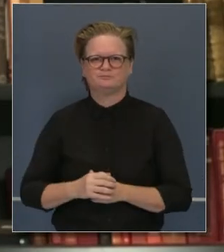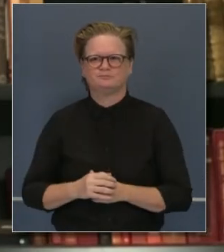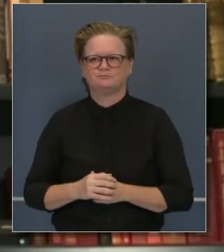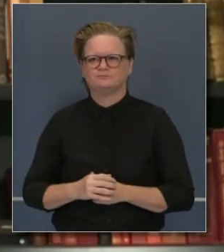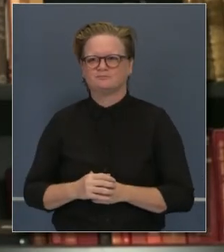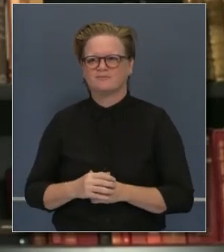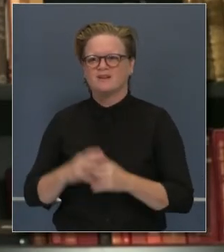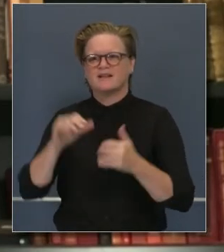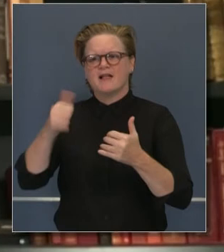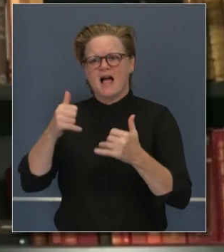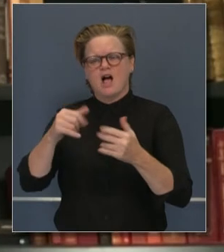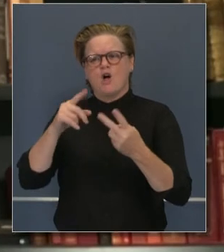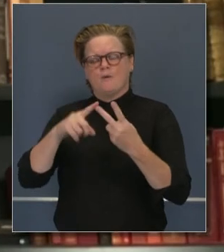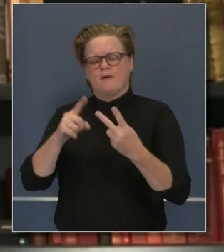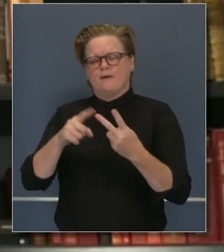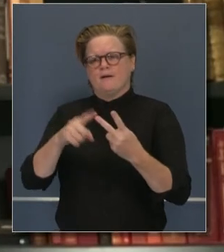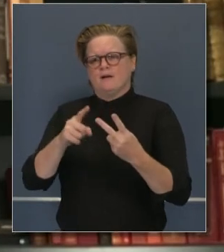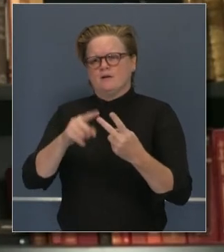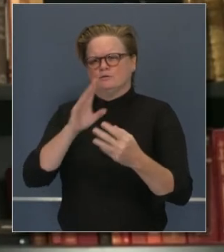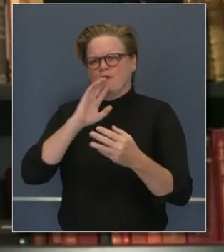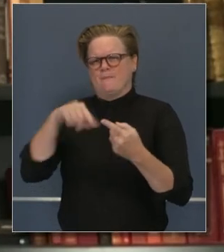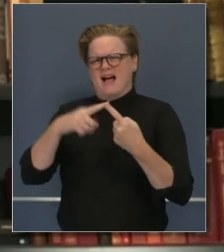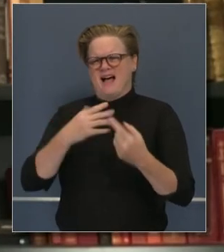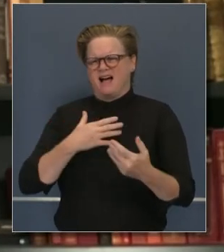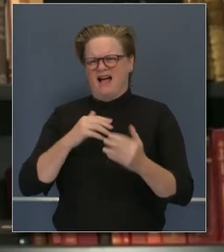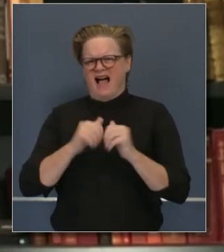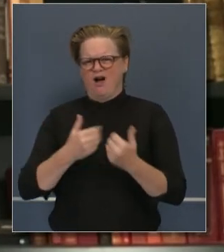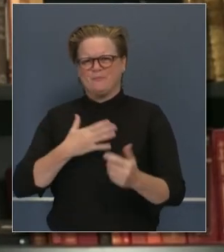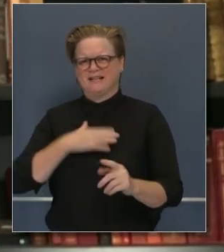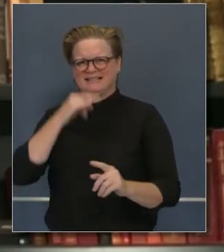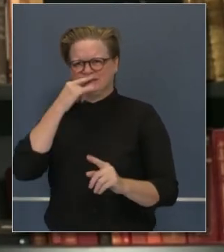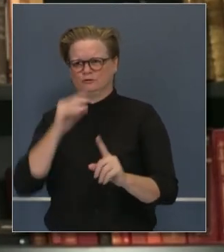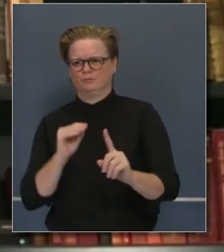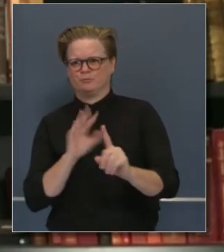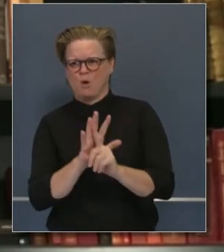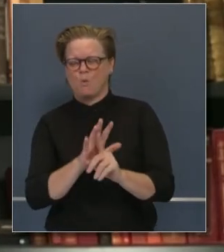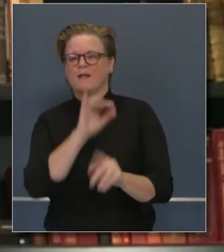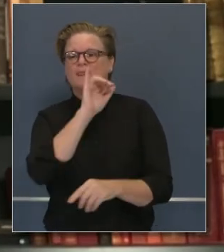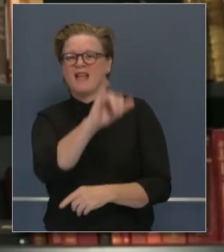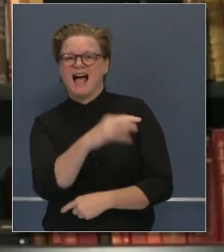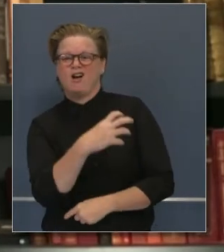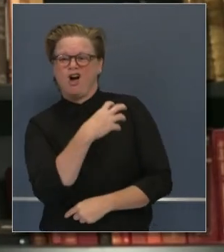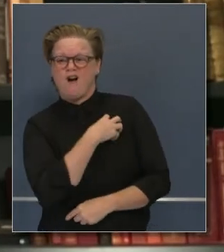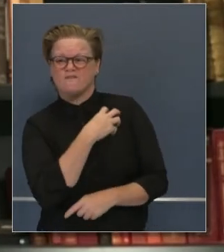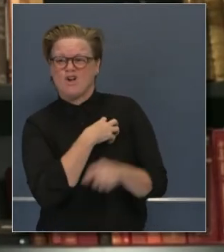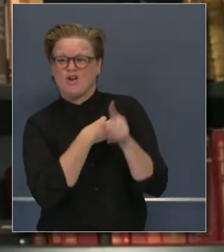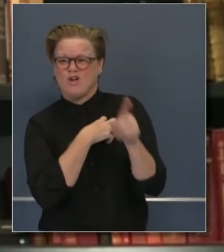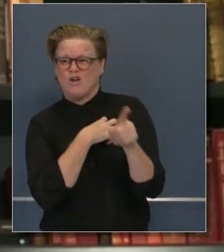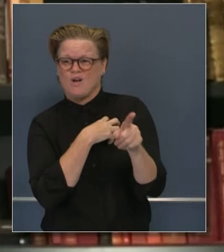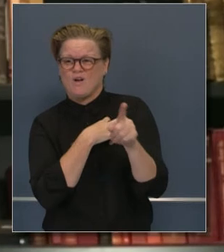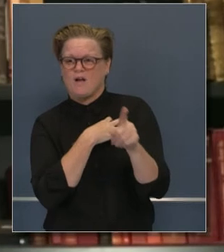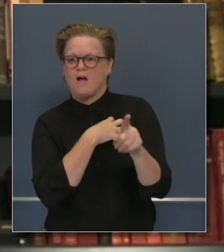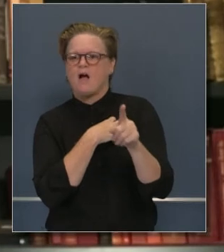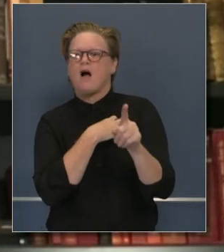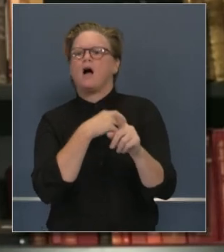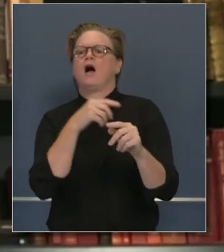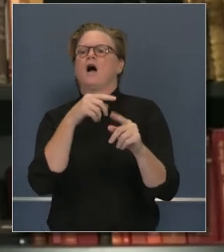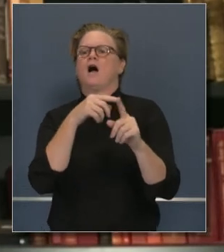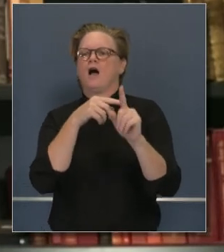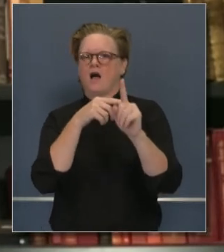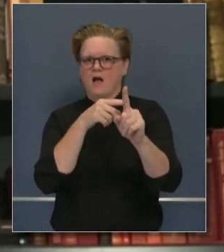esto, en relación al impacto, el oficial estuvo en contacto, ha llegado con tres de nuestros hijos, no uno de ellos, tres de nuestros hijos,